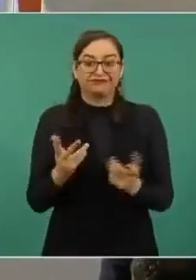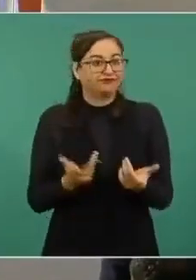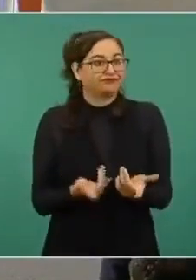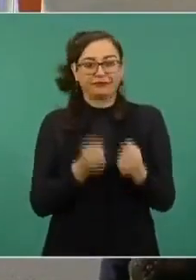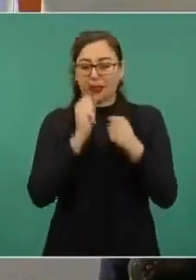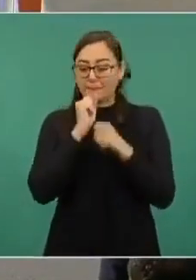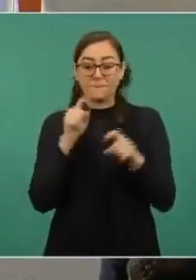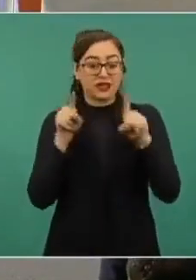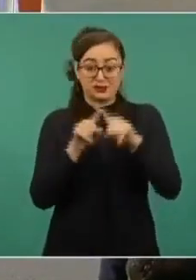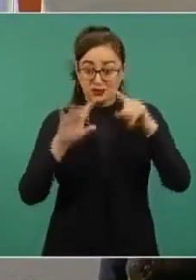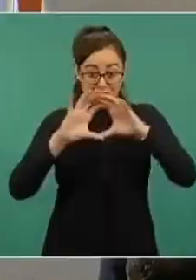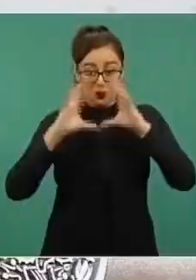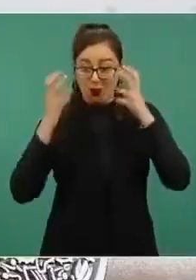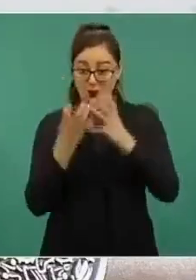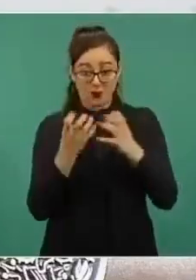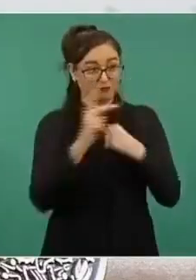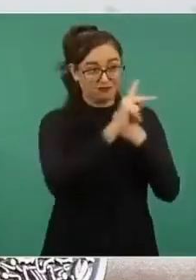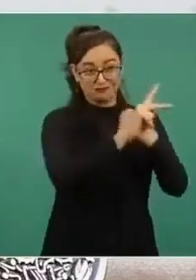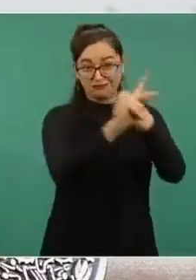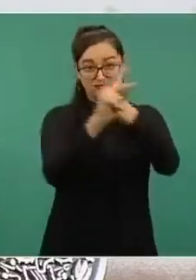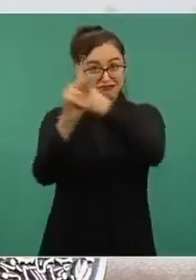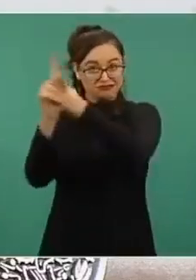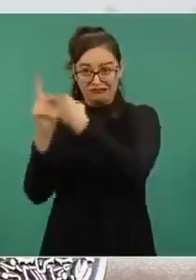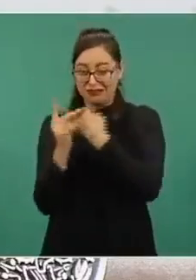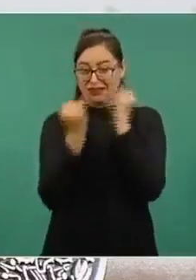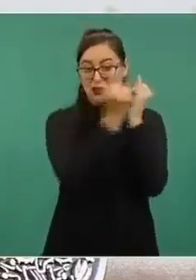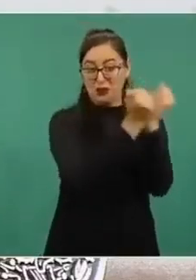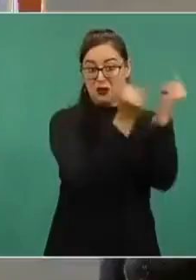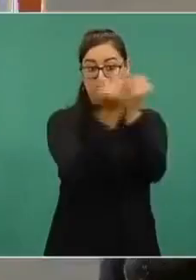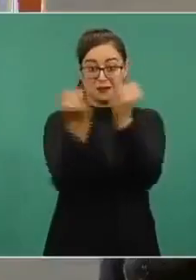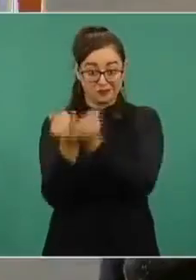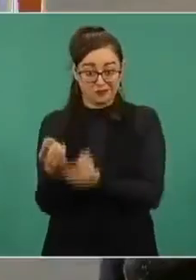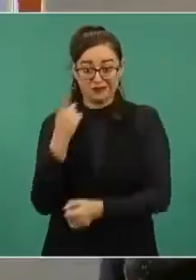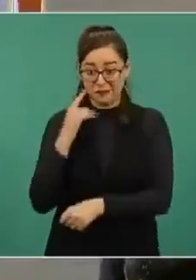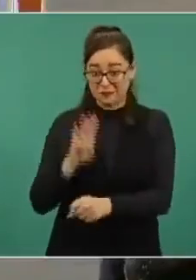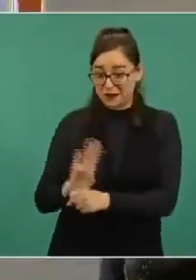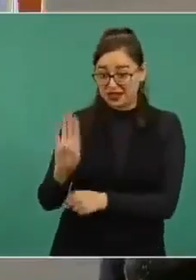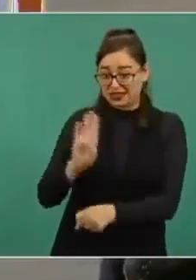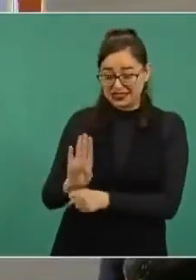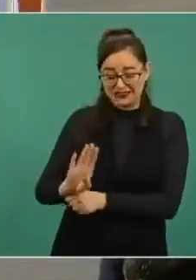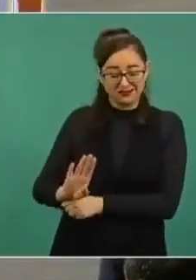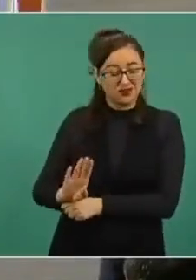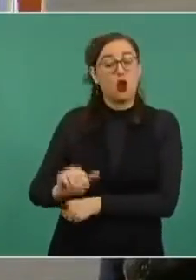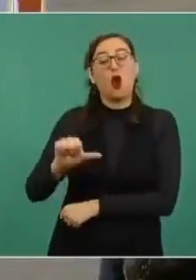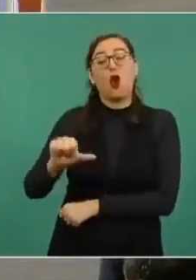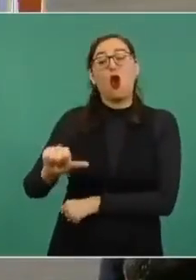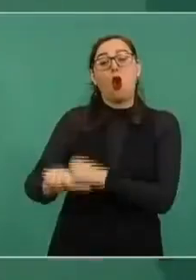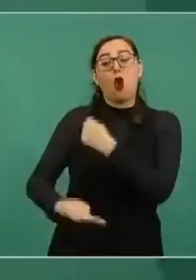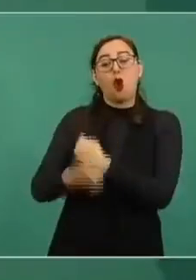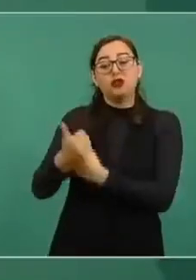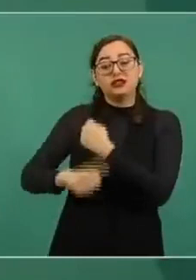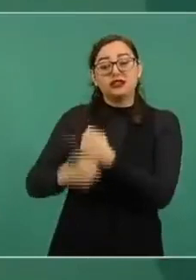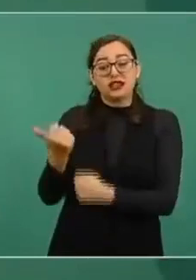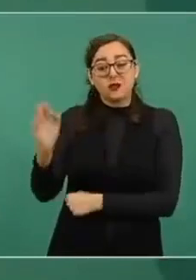todo el mundo. En Brasil está en 11%. ¿Por qué?